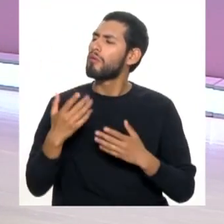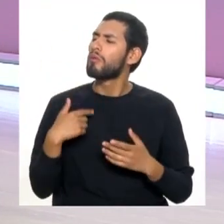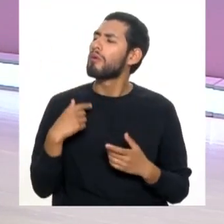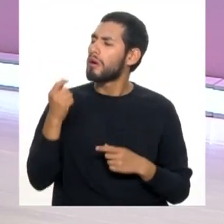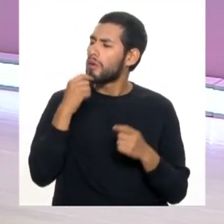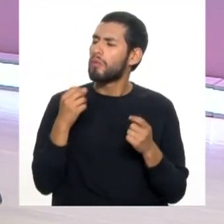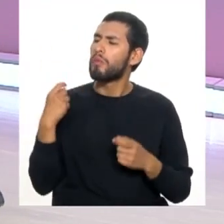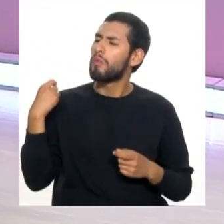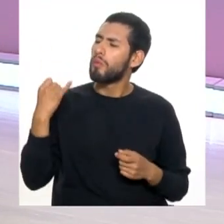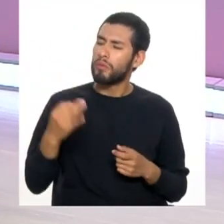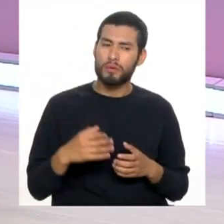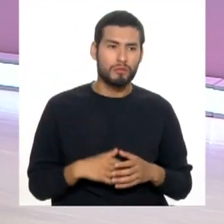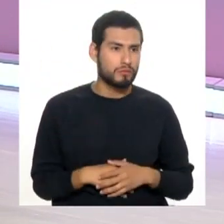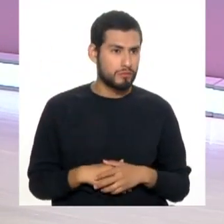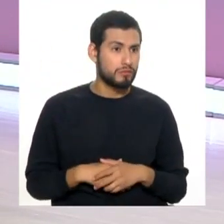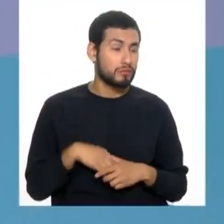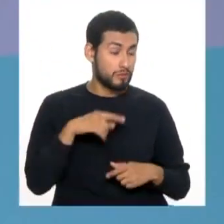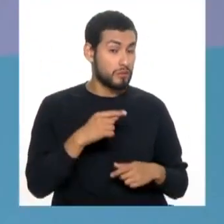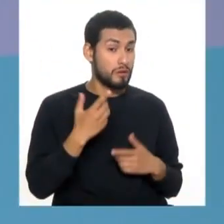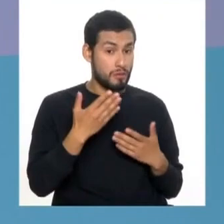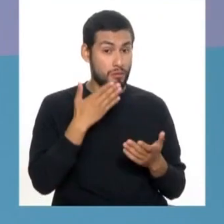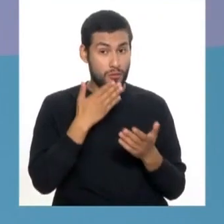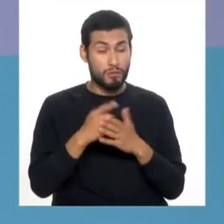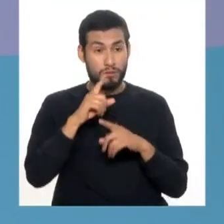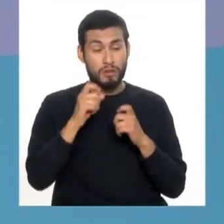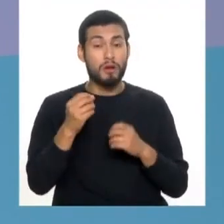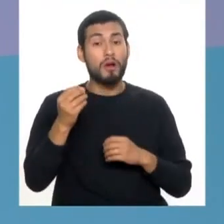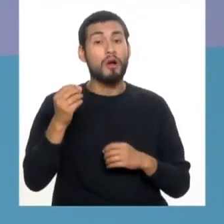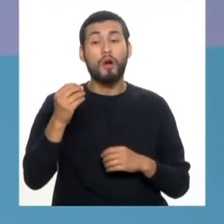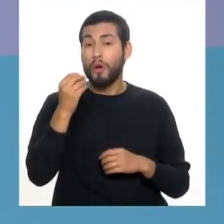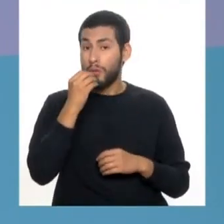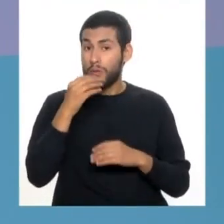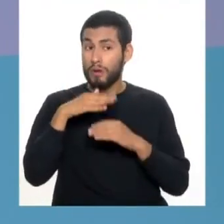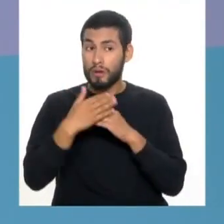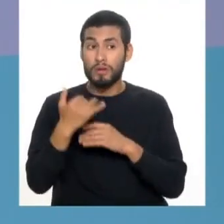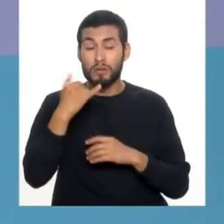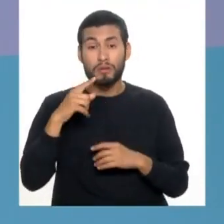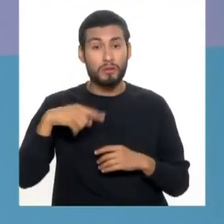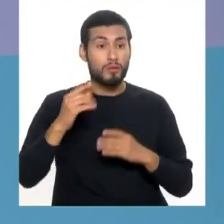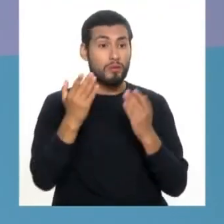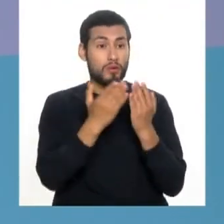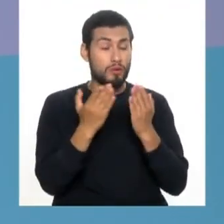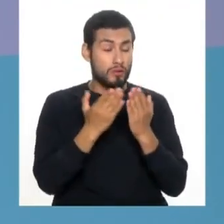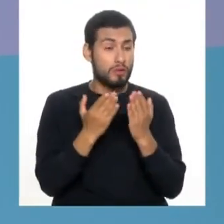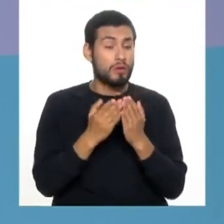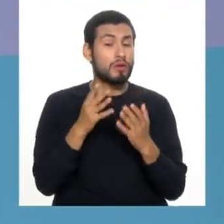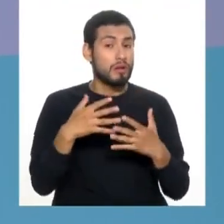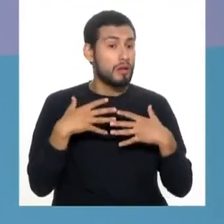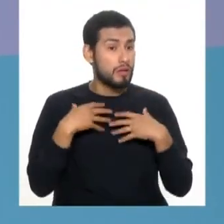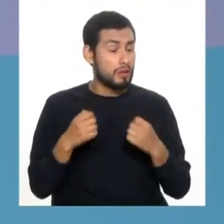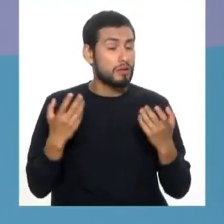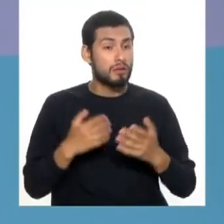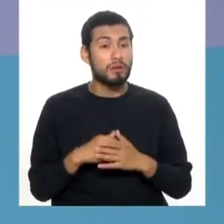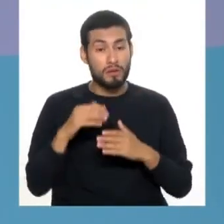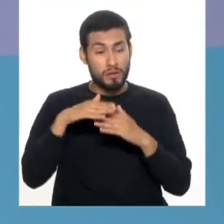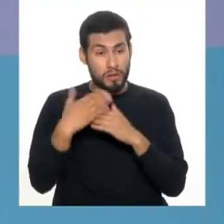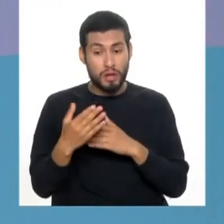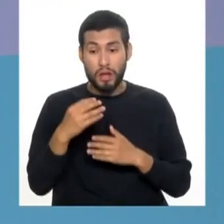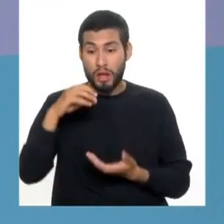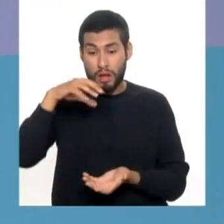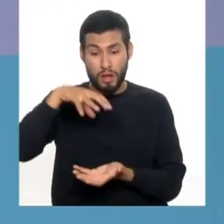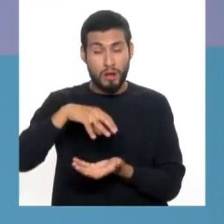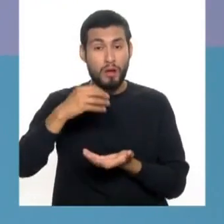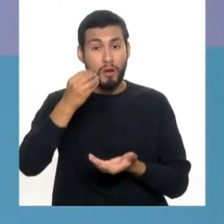ahorita de coquito preguntando. Sí, está muy bien, doctor. Es muy bueno. Después de cada comida. Y sobre todo en los colegios hacen algo muy saludable. Después de la lonchera